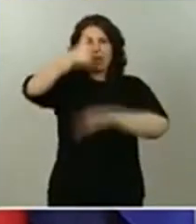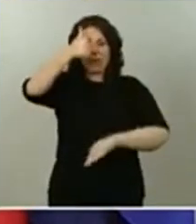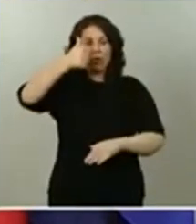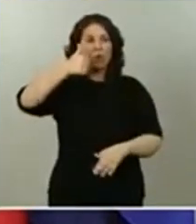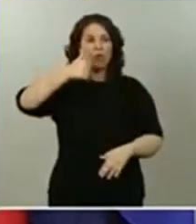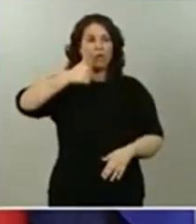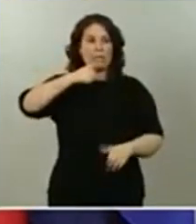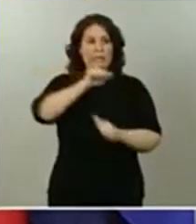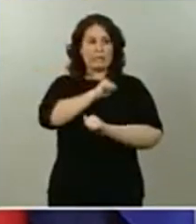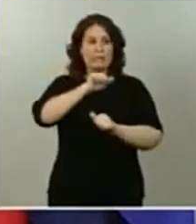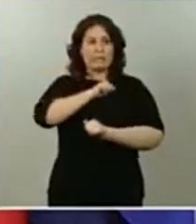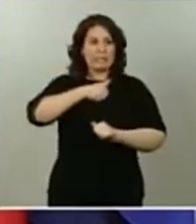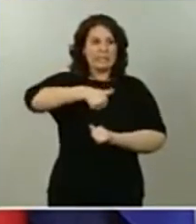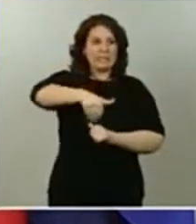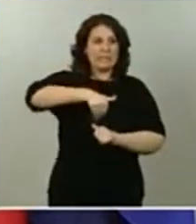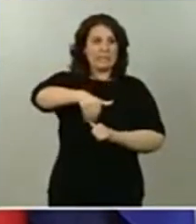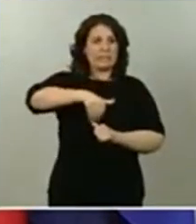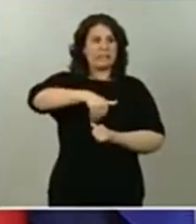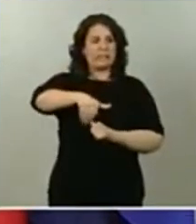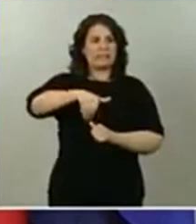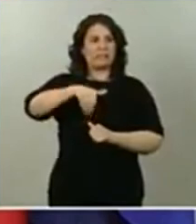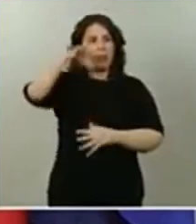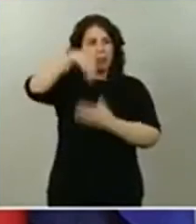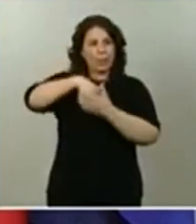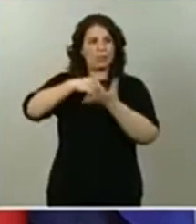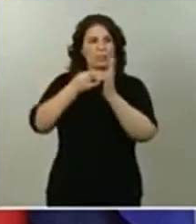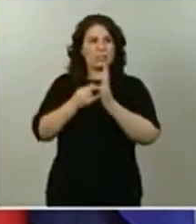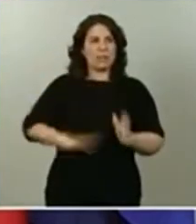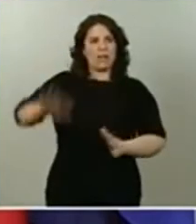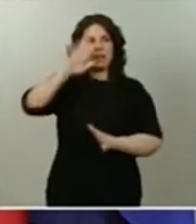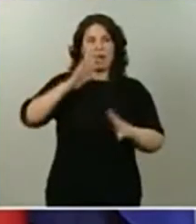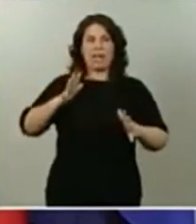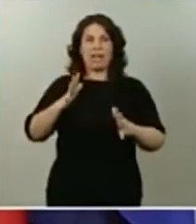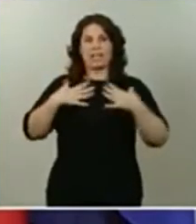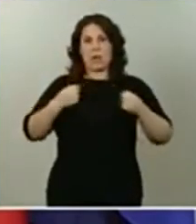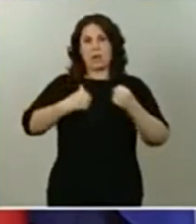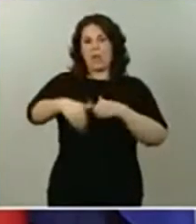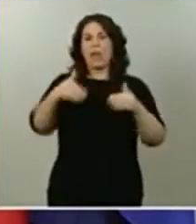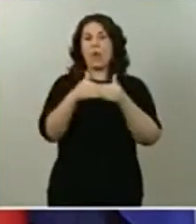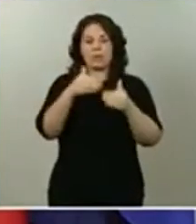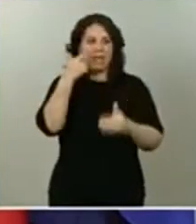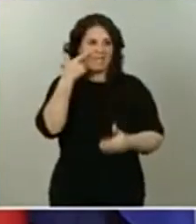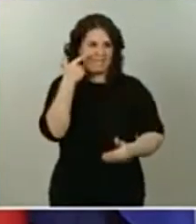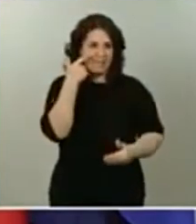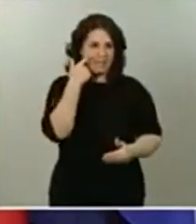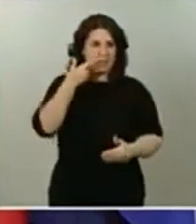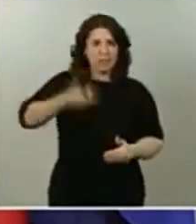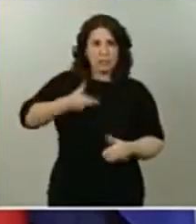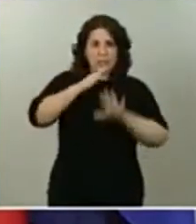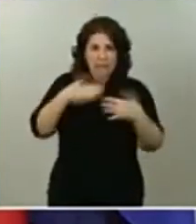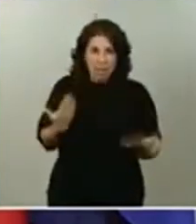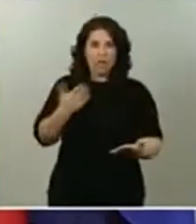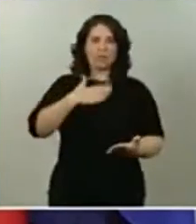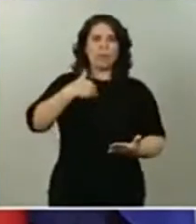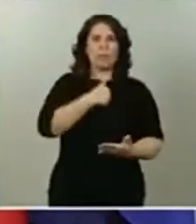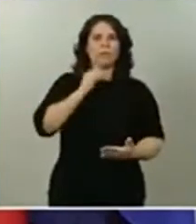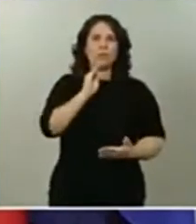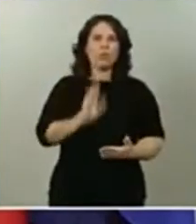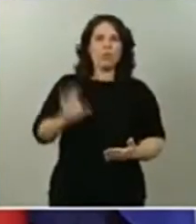seno del interterritorial del Sistema Nacional de Salud este jueves. Insisto que lo importante ahora es el papel que juegan las comunidades autónomas. El Gobierno está ahí,